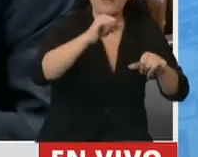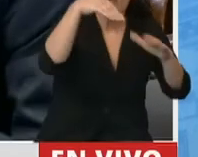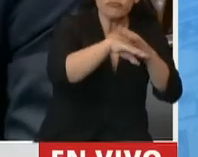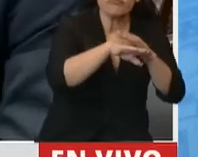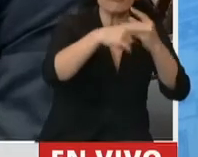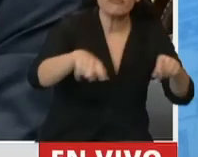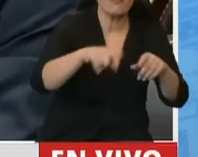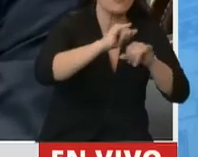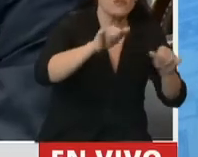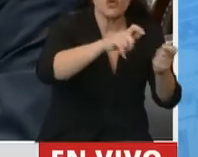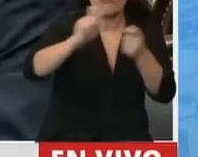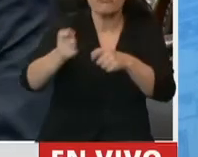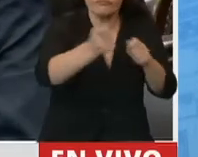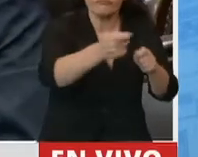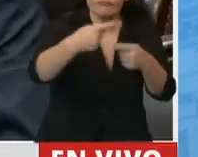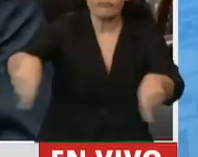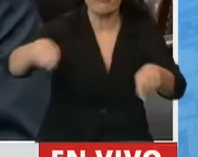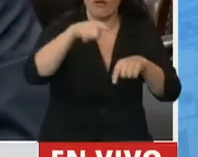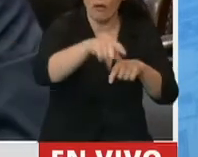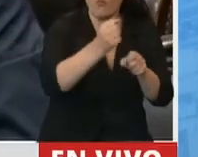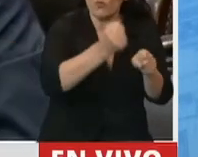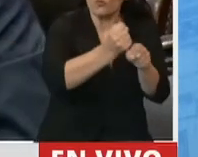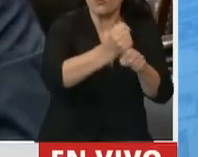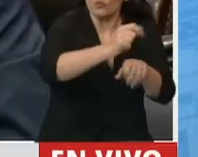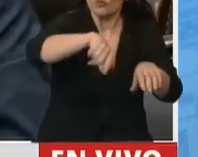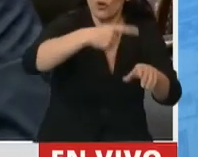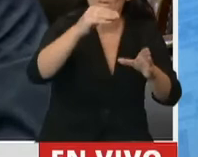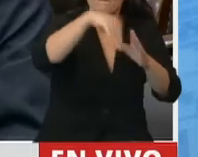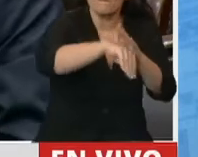transferencias de información y muchas otras cosas más.